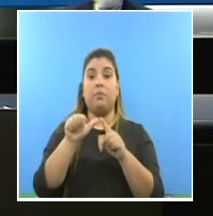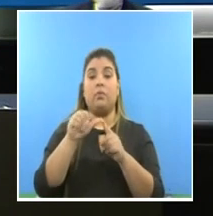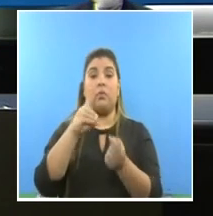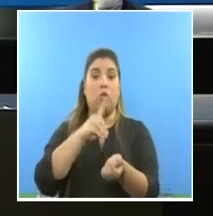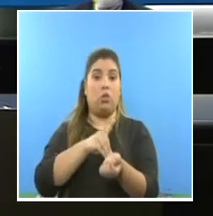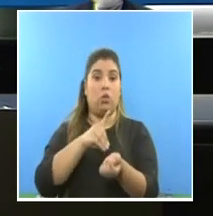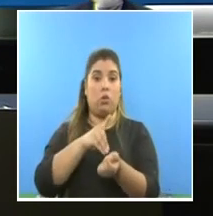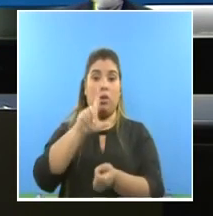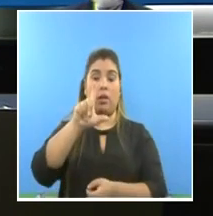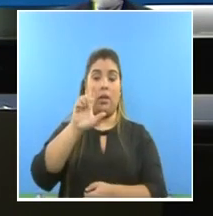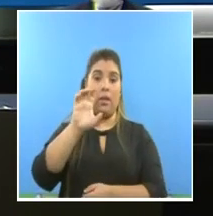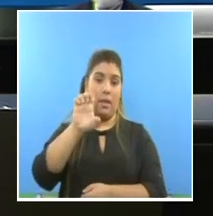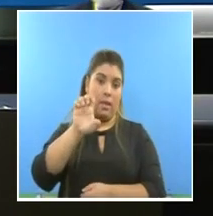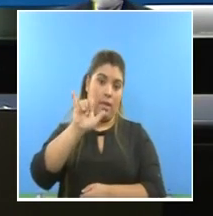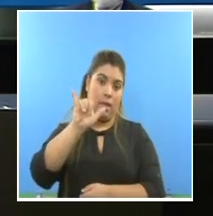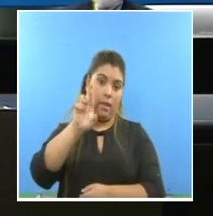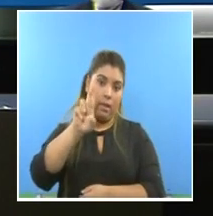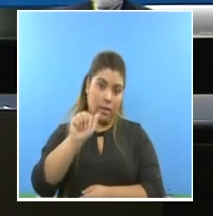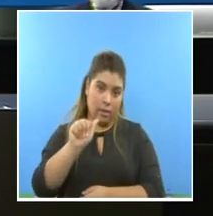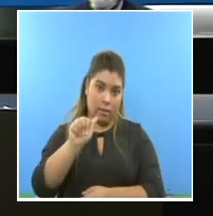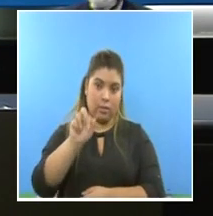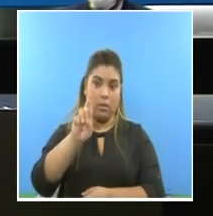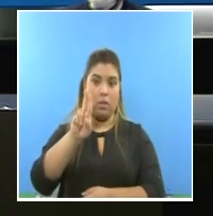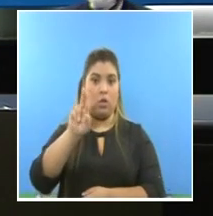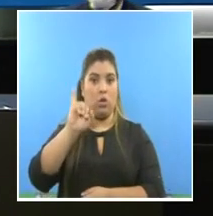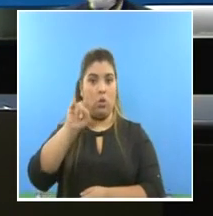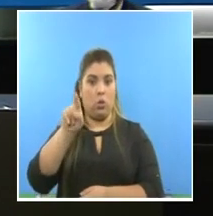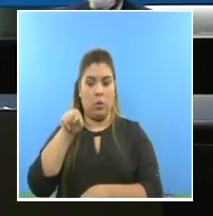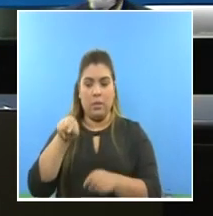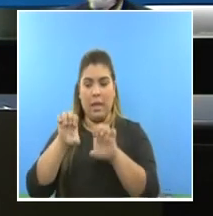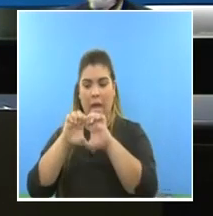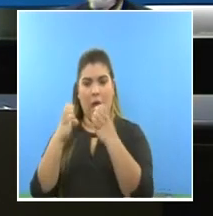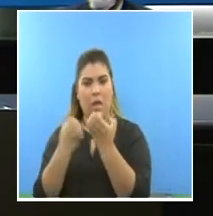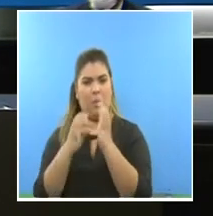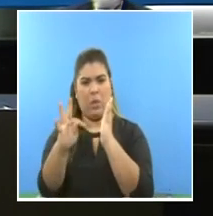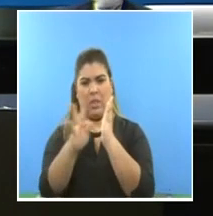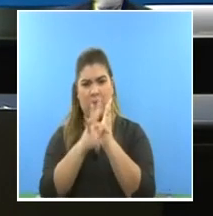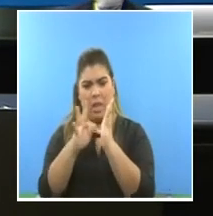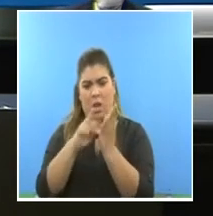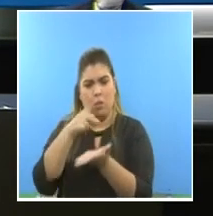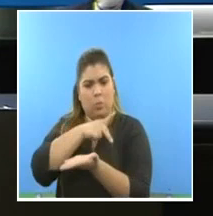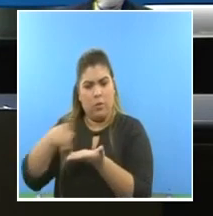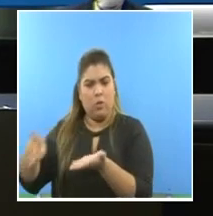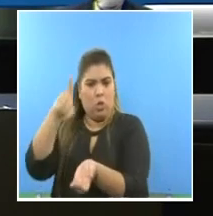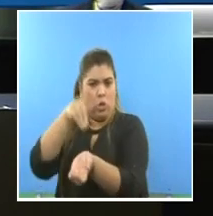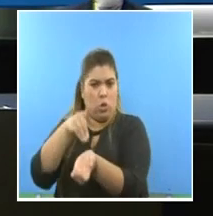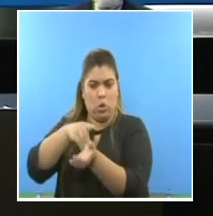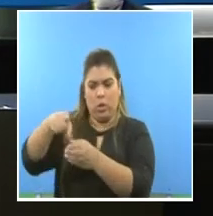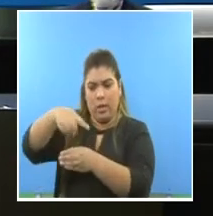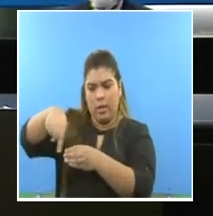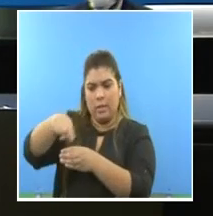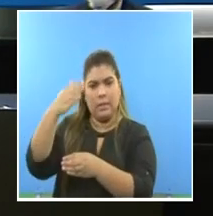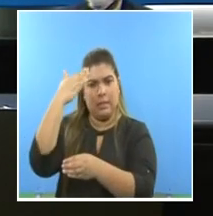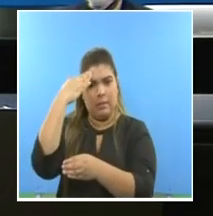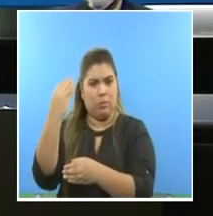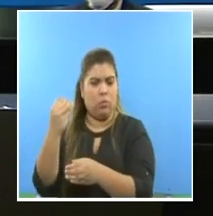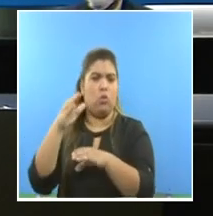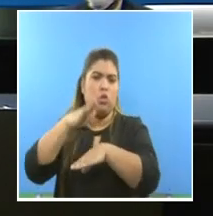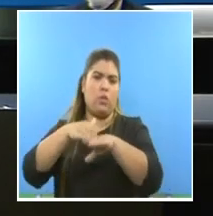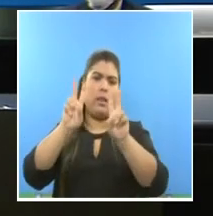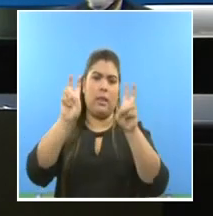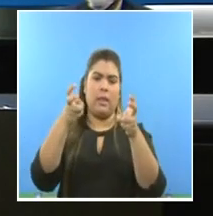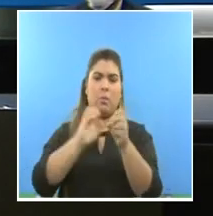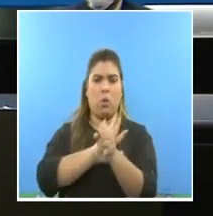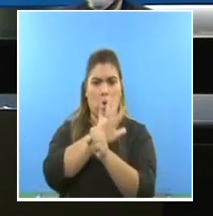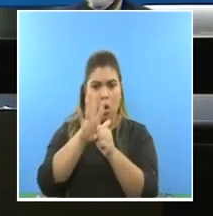actuará como la Secretaria Técnica de este equipo asesor del Presidente. Por otra parte, el Ministerio de